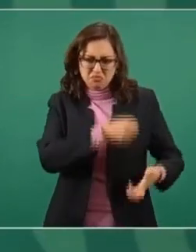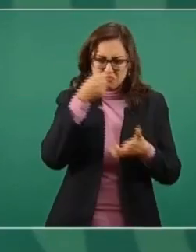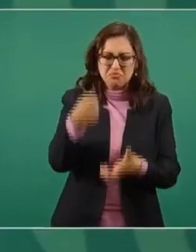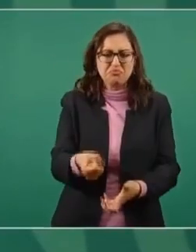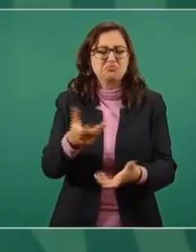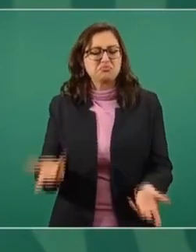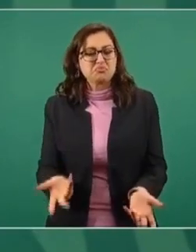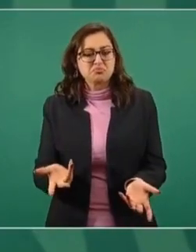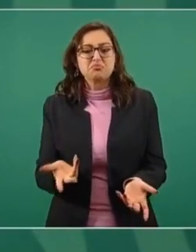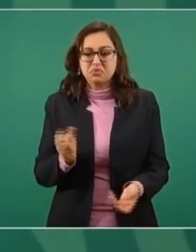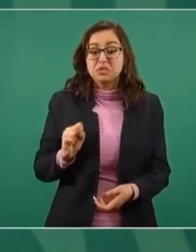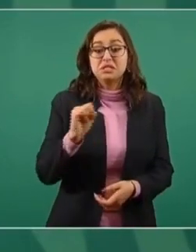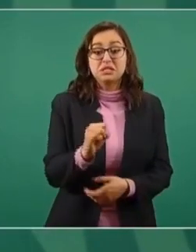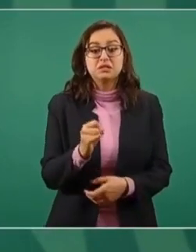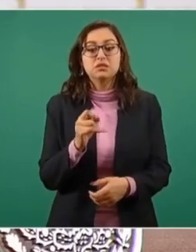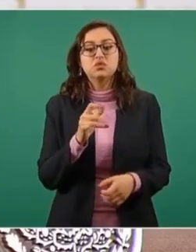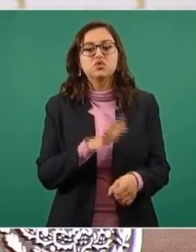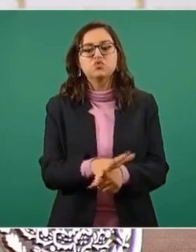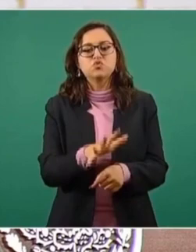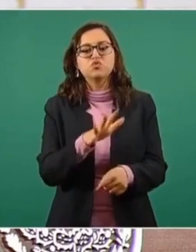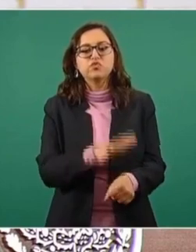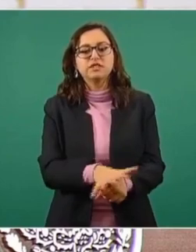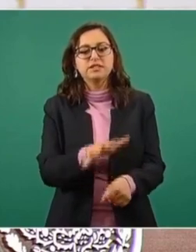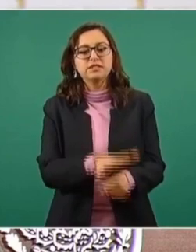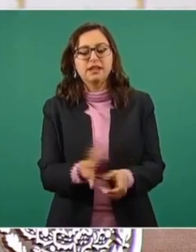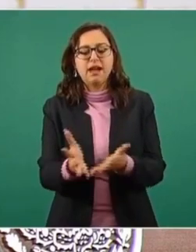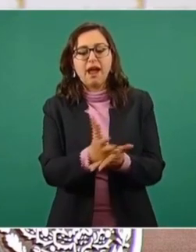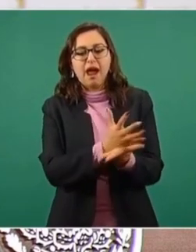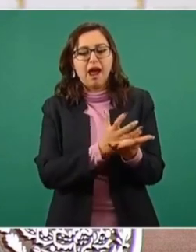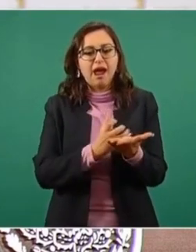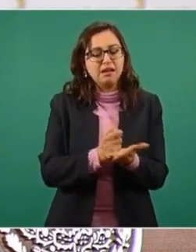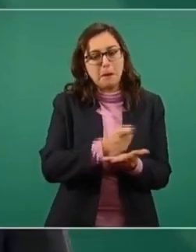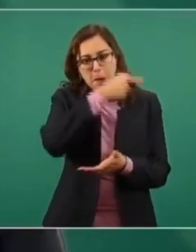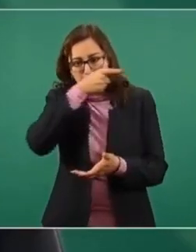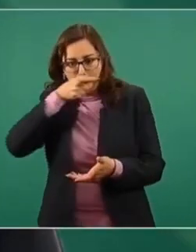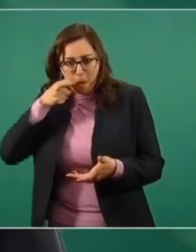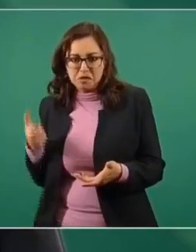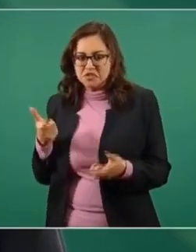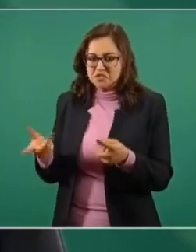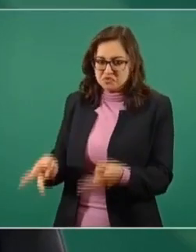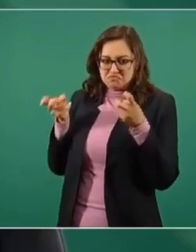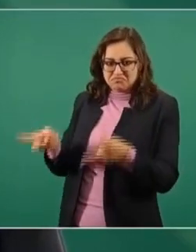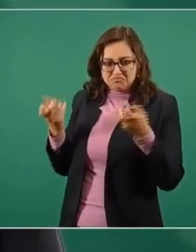con ganancias razonables, no atracar, no robar,